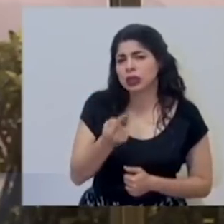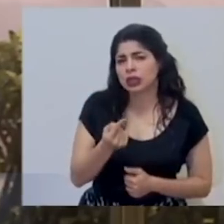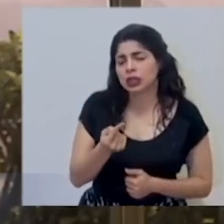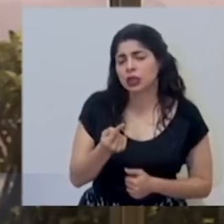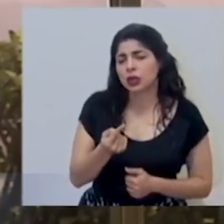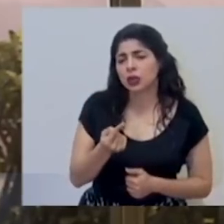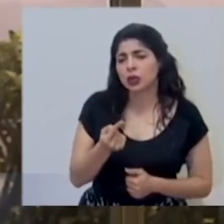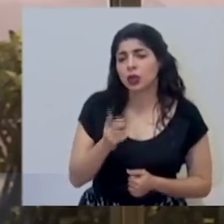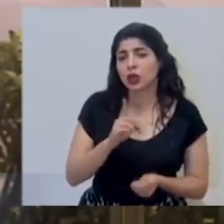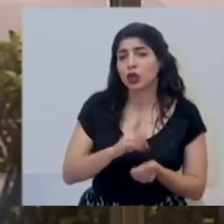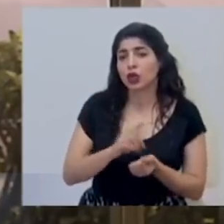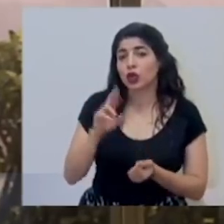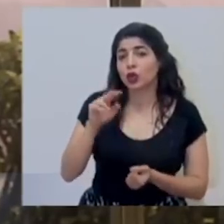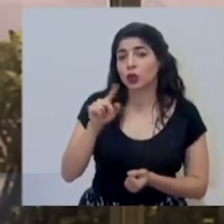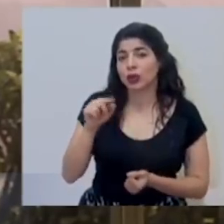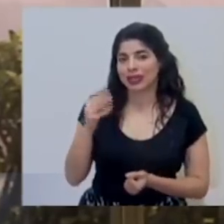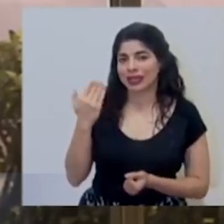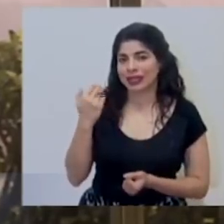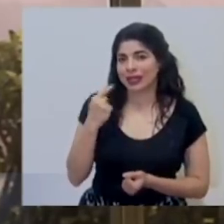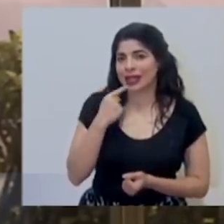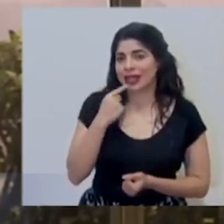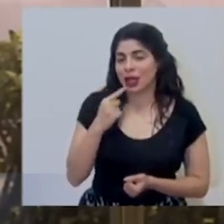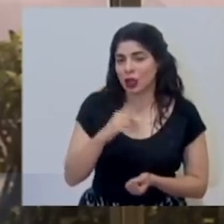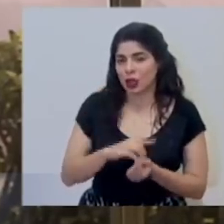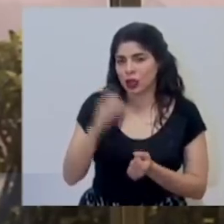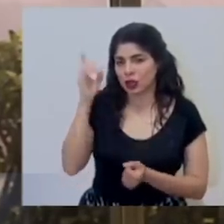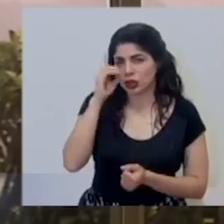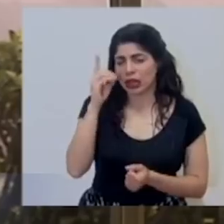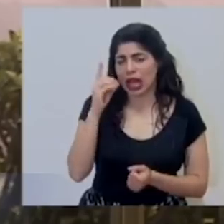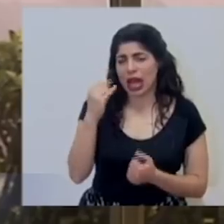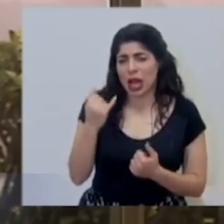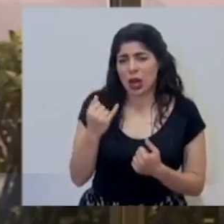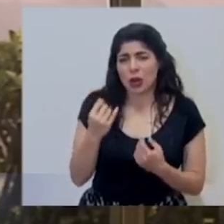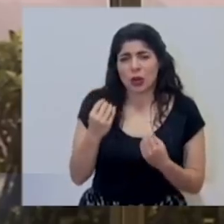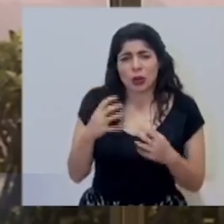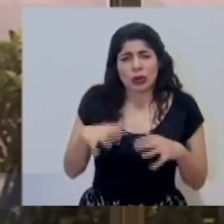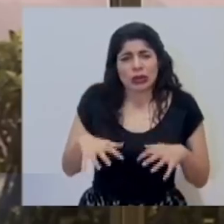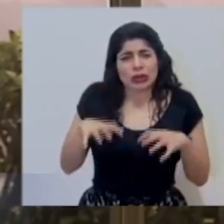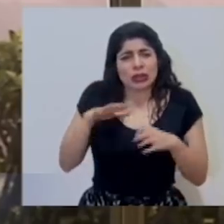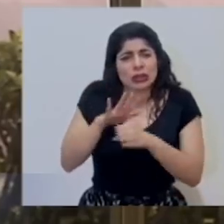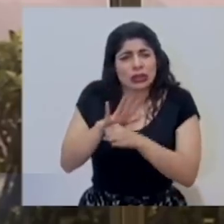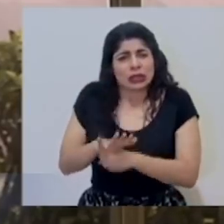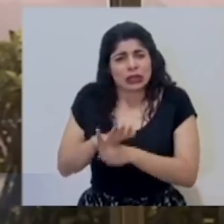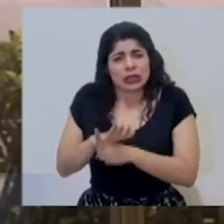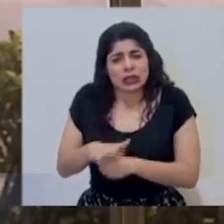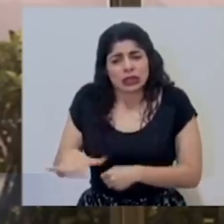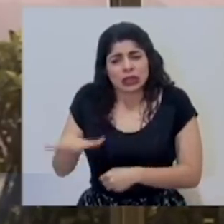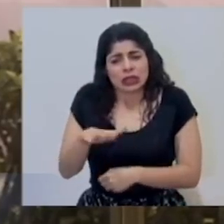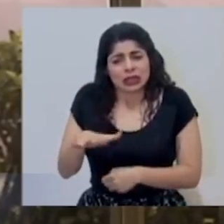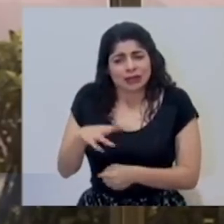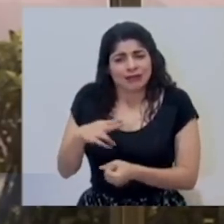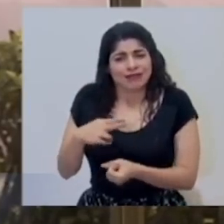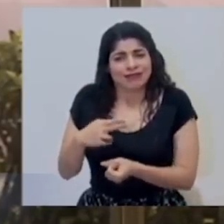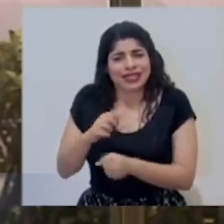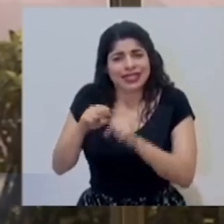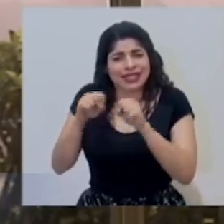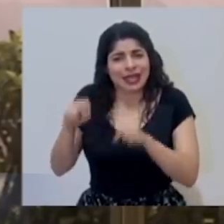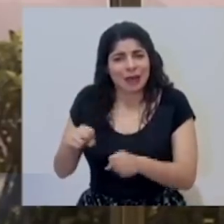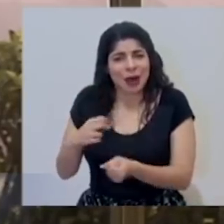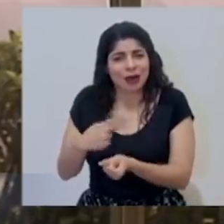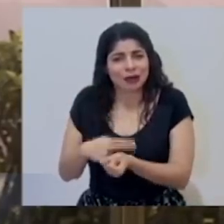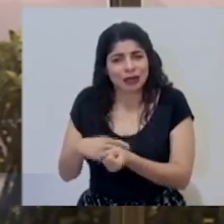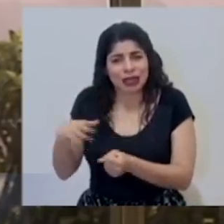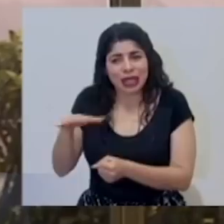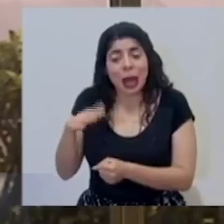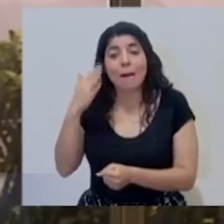doctor Ruiz, acaba de mencionar el doctor Salas de que hay altísimo estrés sobre el sistema hospitalario, en cuanto al